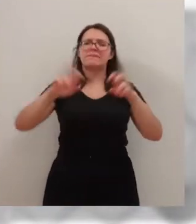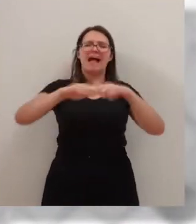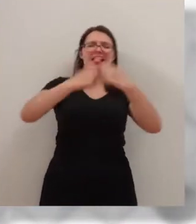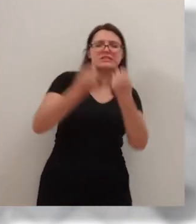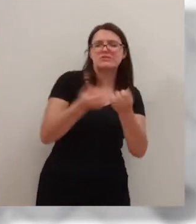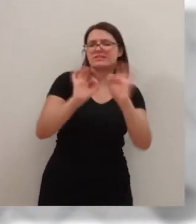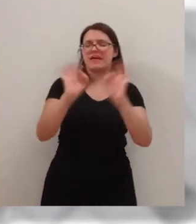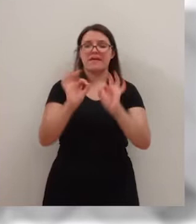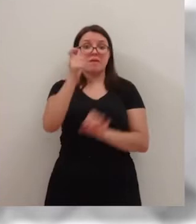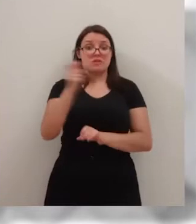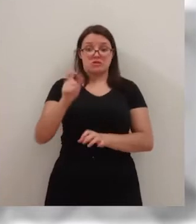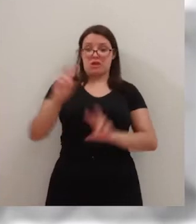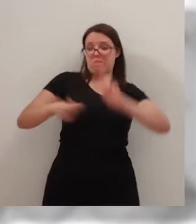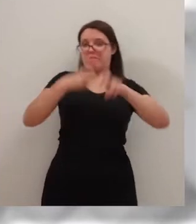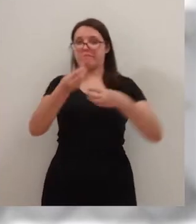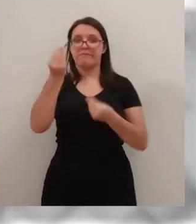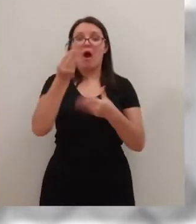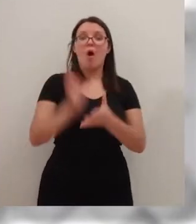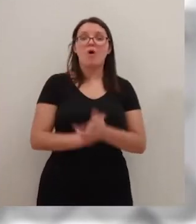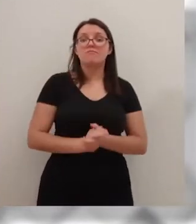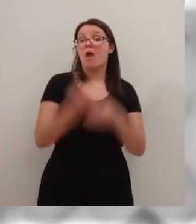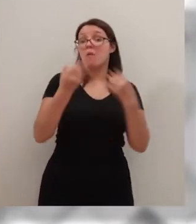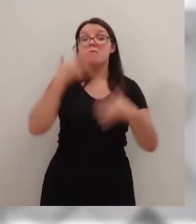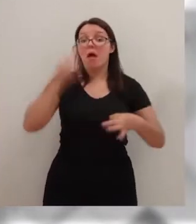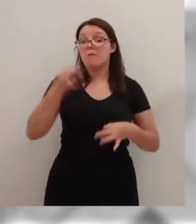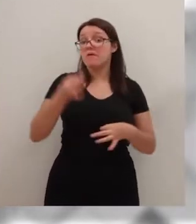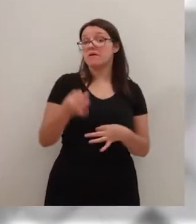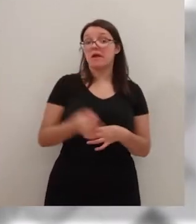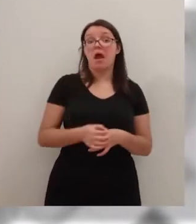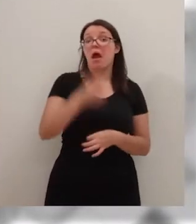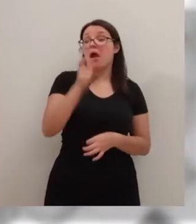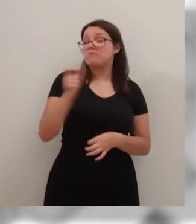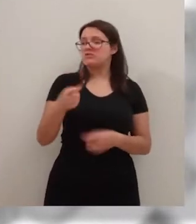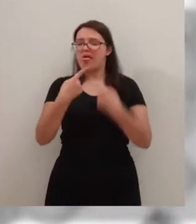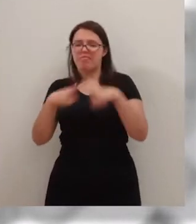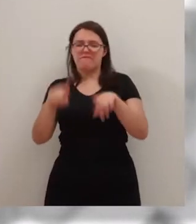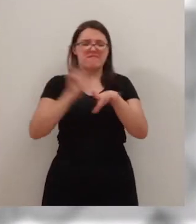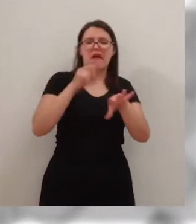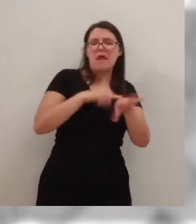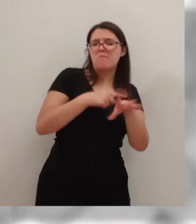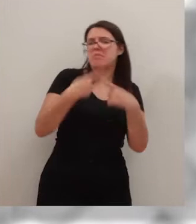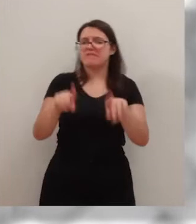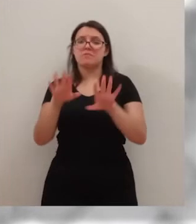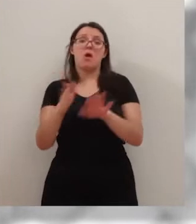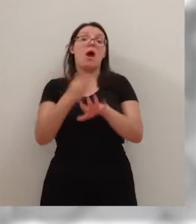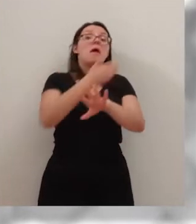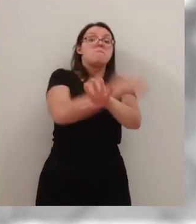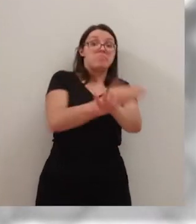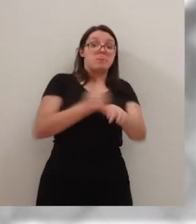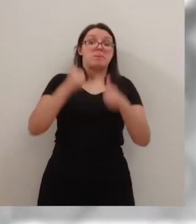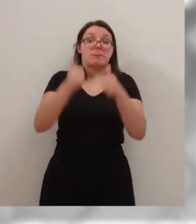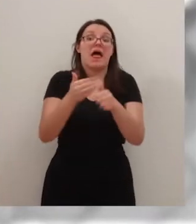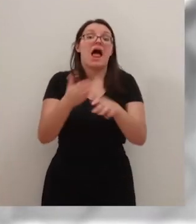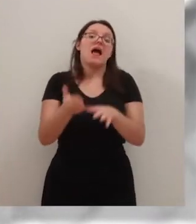y demás, incluso recuperando gente. Y bueno, es verdad que hay gente que va a diferentes ritmos, pero para eso está la pretemporada, para ir